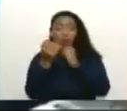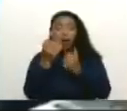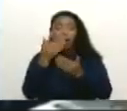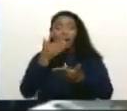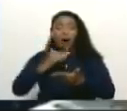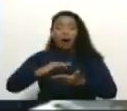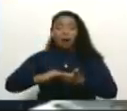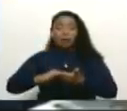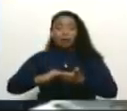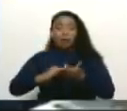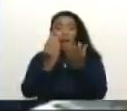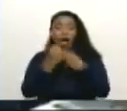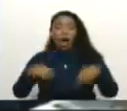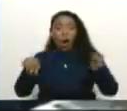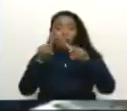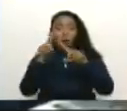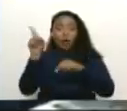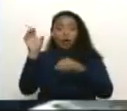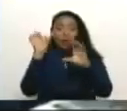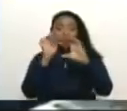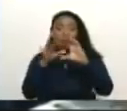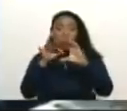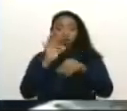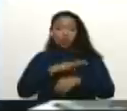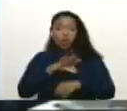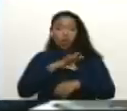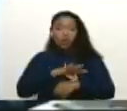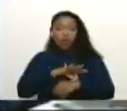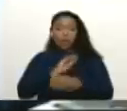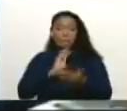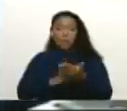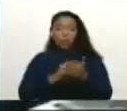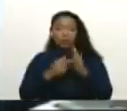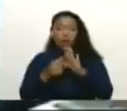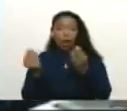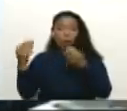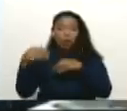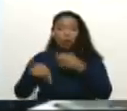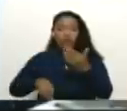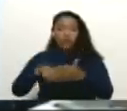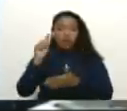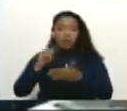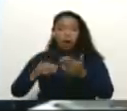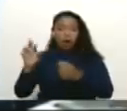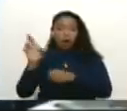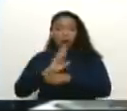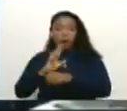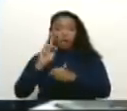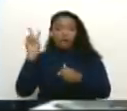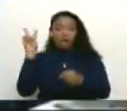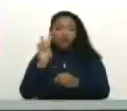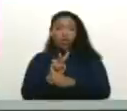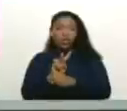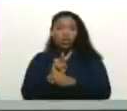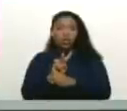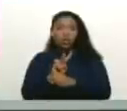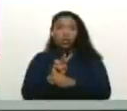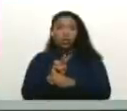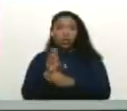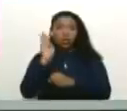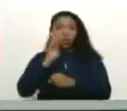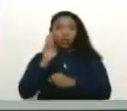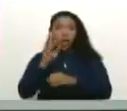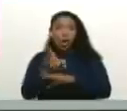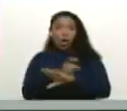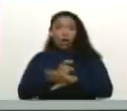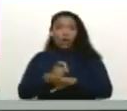prohibiendo que ese fondo social se instaurara. Es decir, un acuerdo firmado fue rápidamente violado. Boycoteado por el gobierno